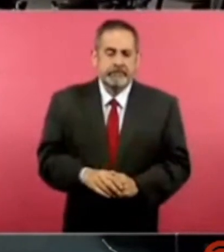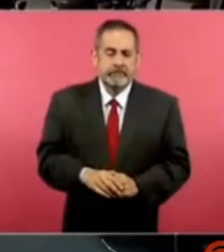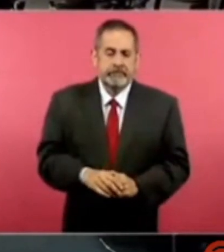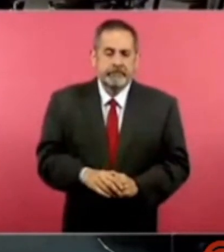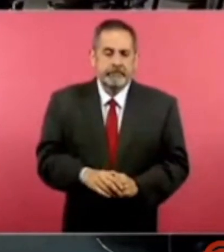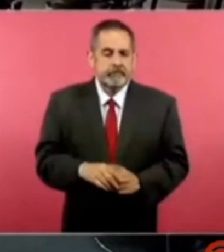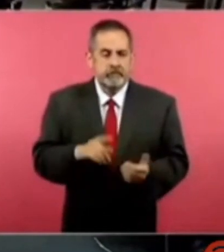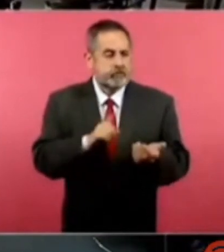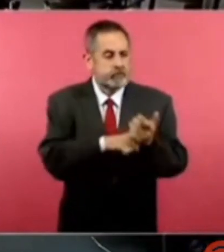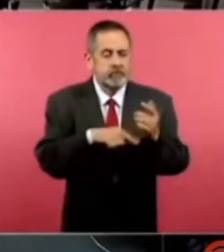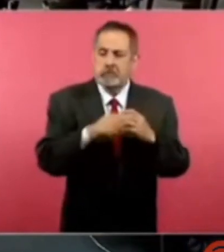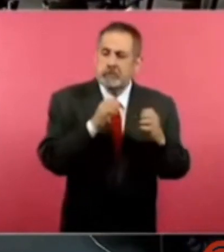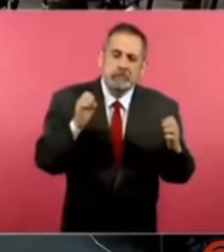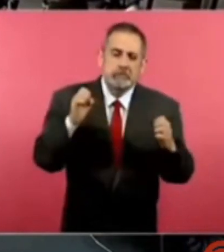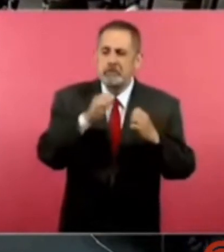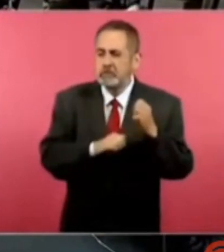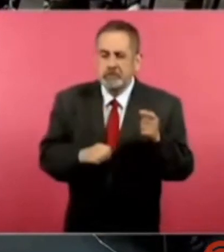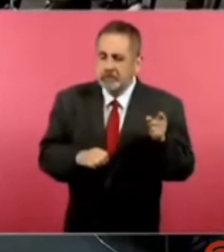Es un engaño.